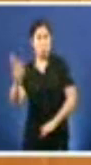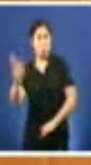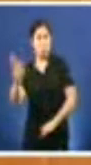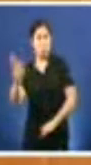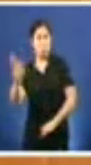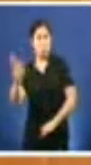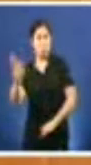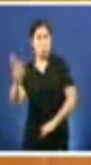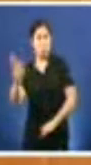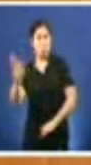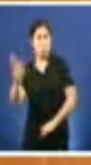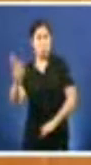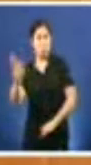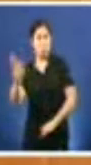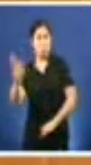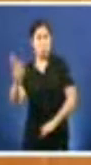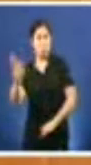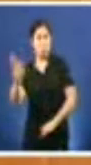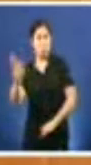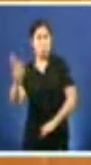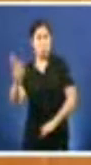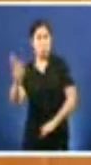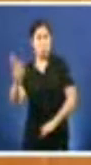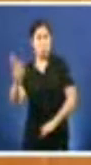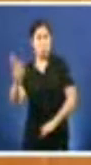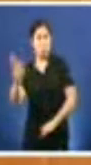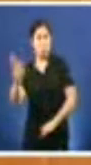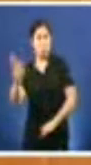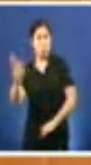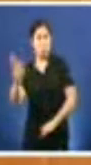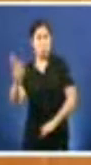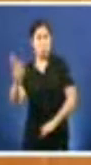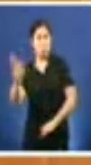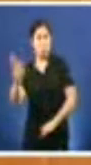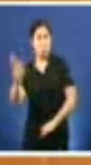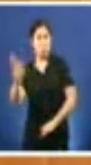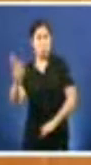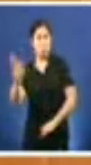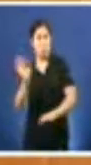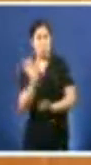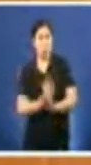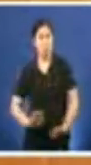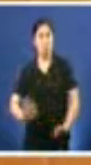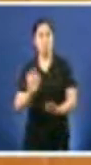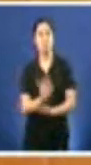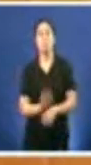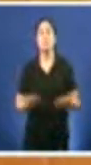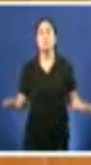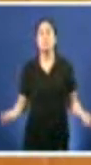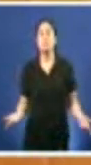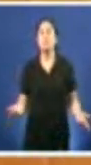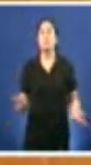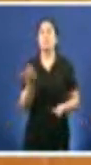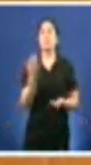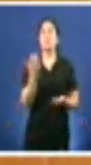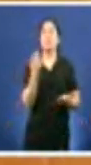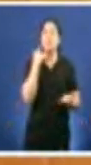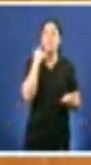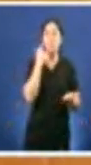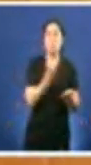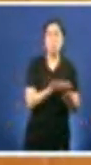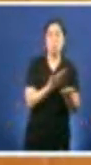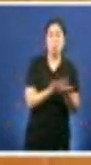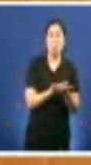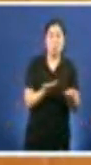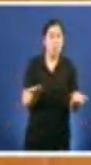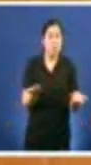paga Juan Pueblo pois entonces podemos facer probas ora se non se pagan se recanean as probas todo